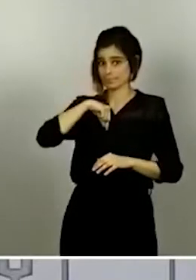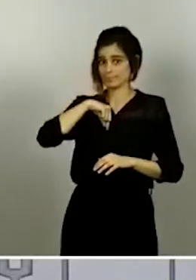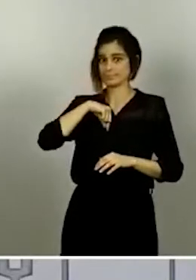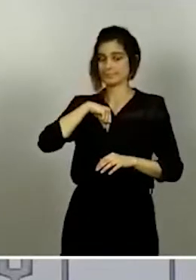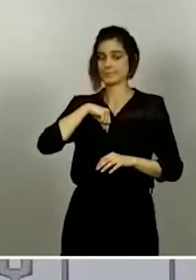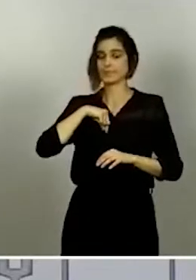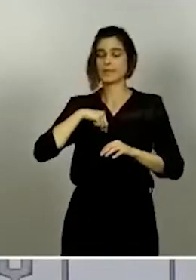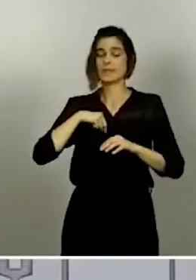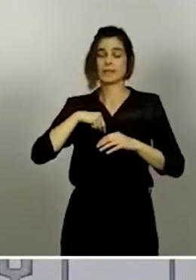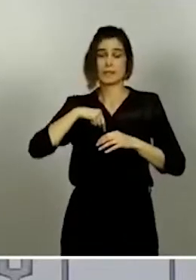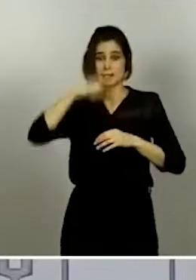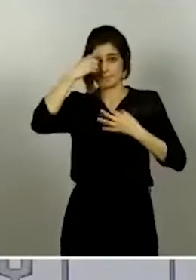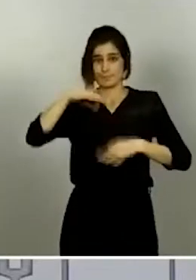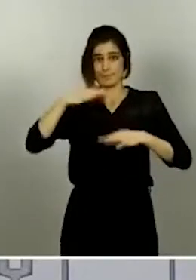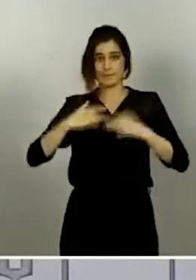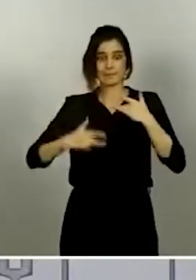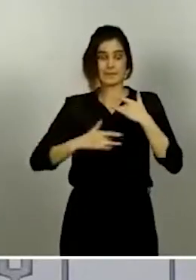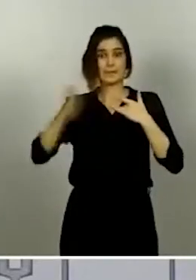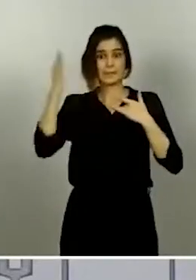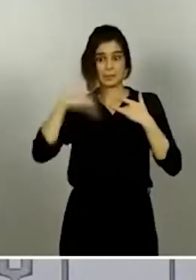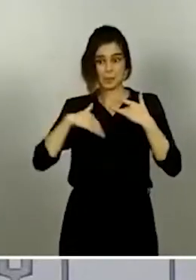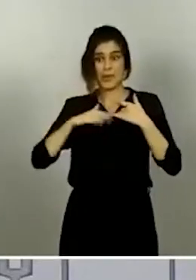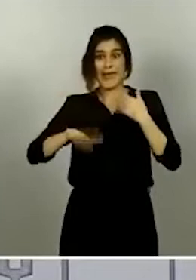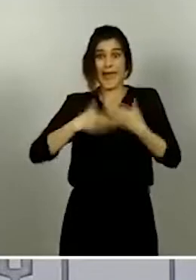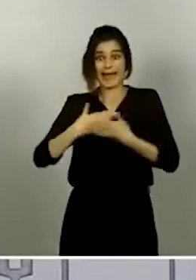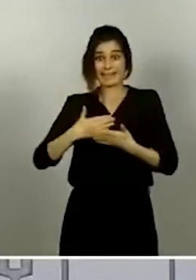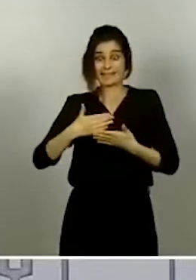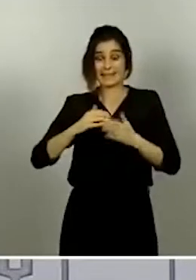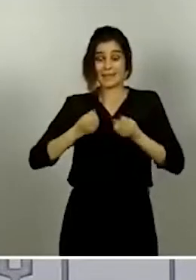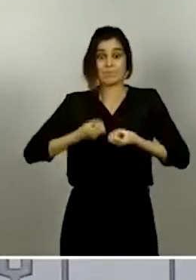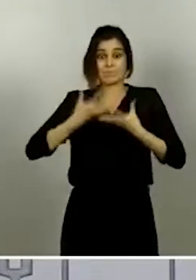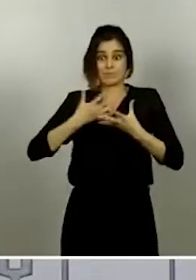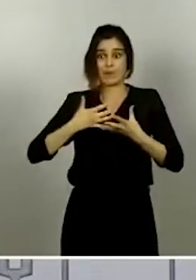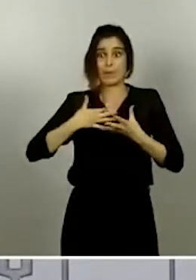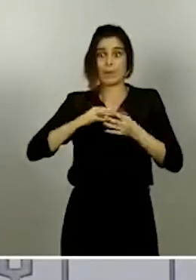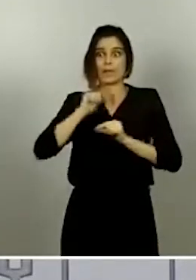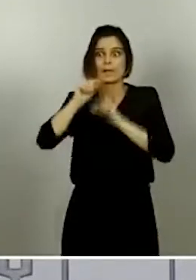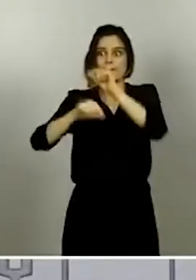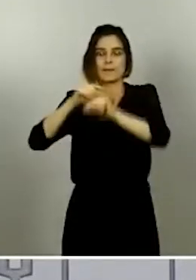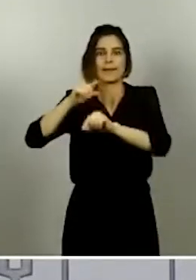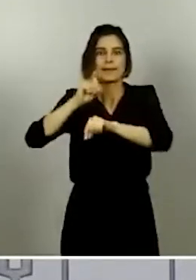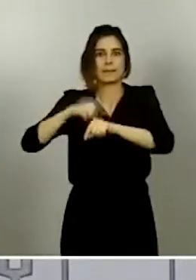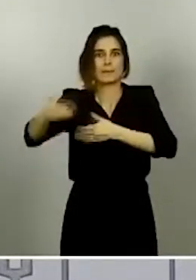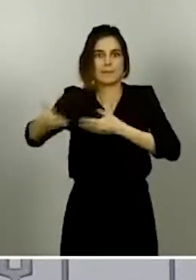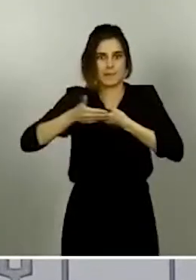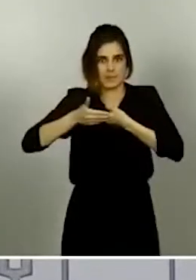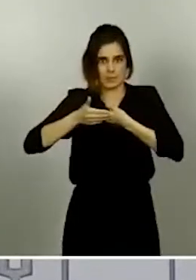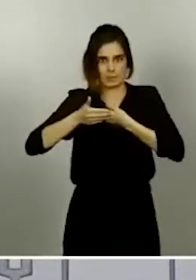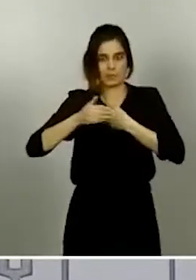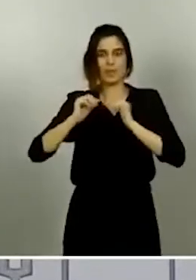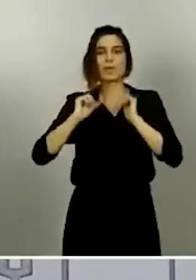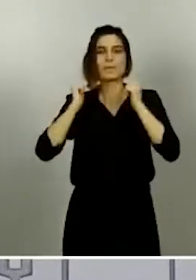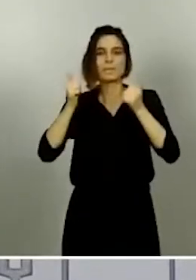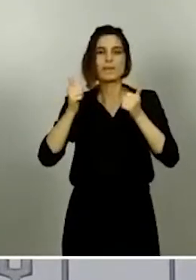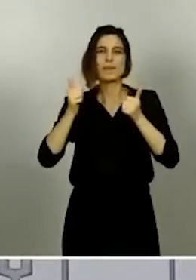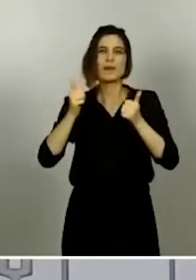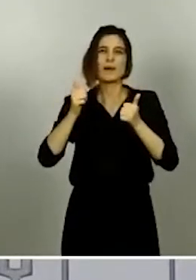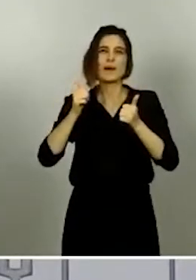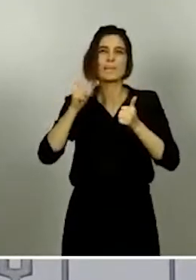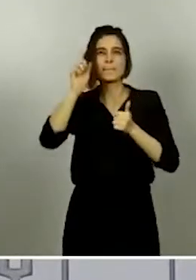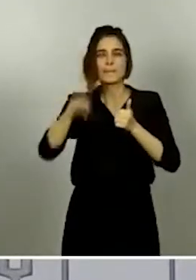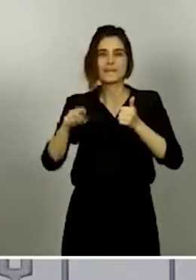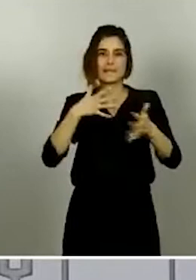impacto mayor de lo que pensábamos en la transmisión de la enfermedad. Todo esto se supo a partir de estudios que aparecieron a partir bien avanzado el mes de marzo.